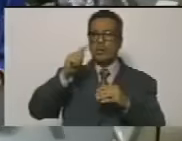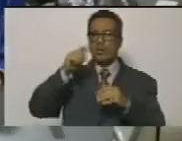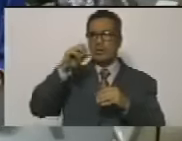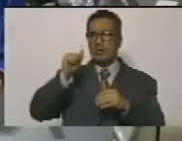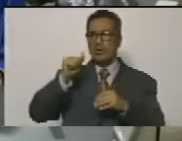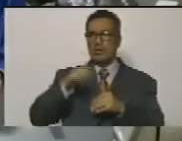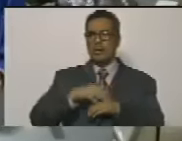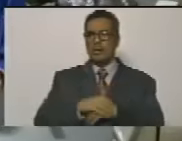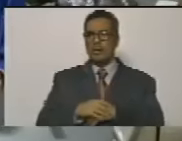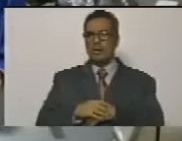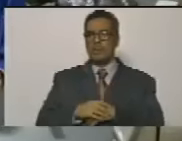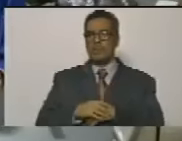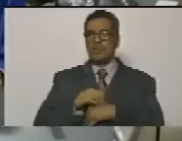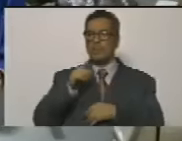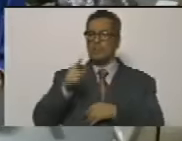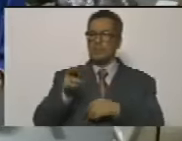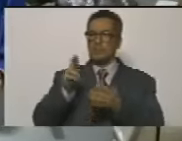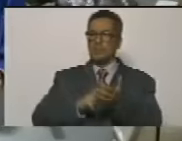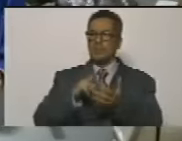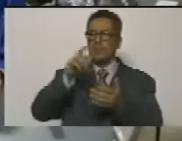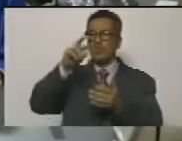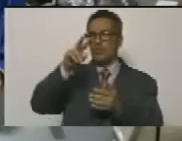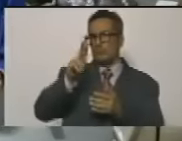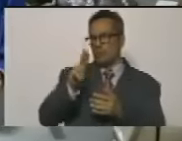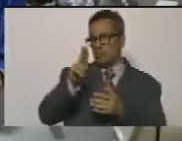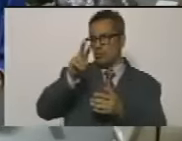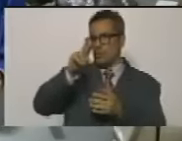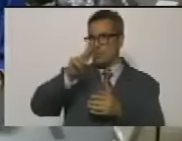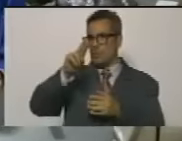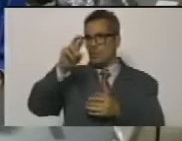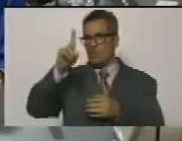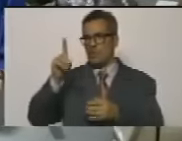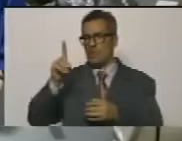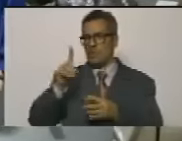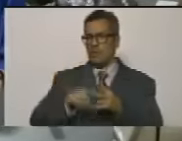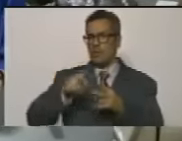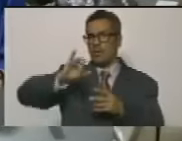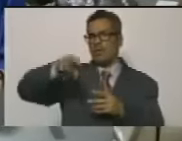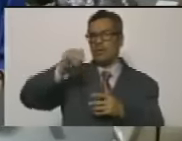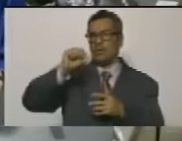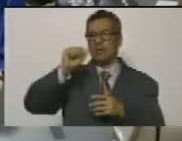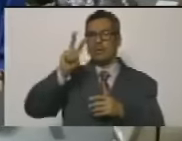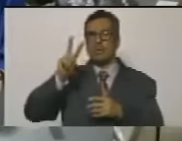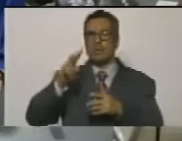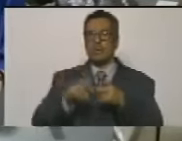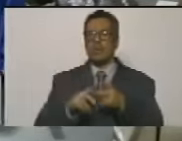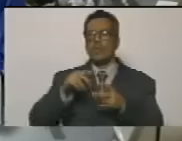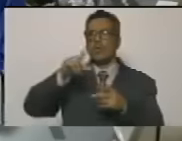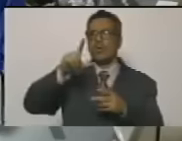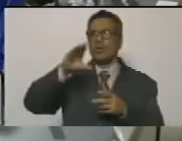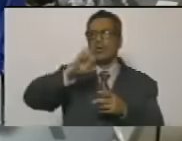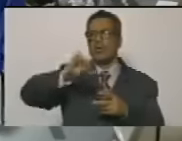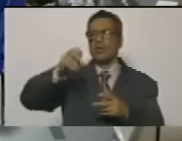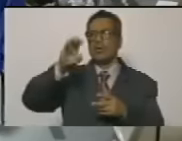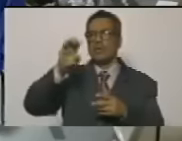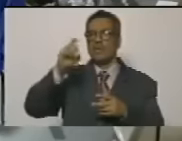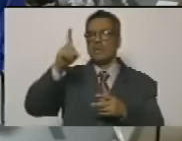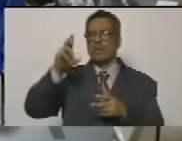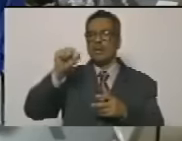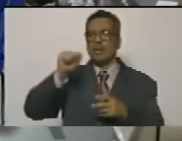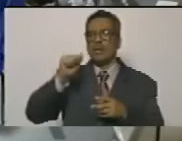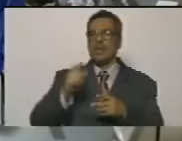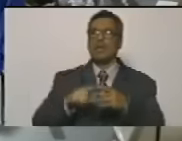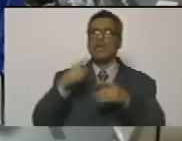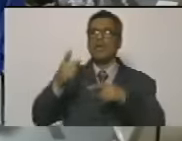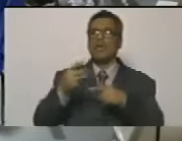y en URD José Vicente Fabricio Ojeda incluso